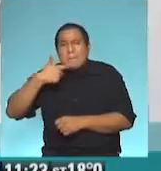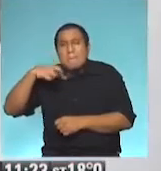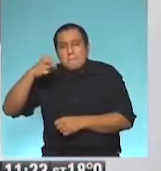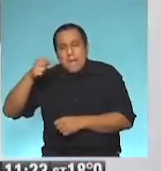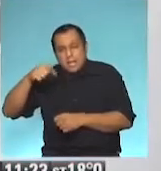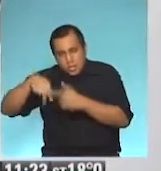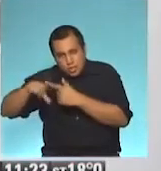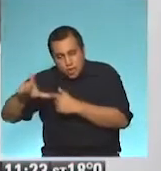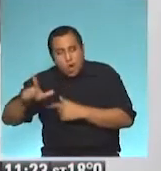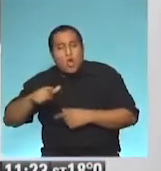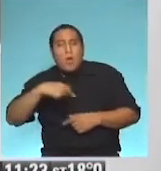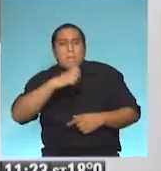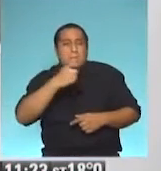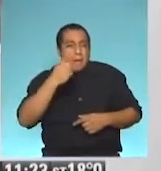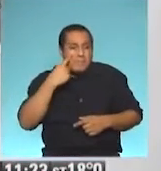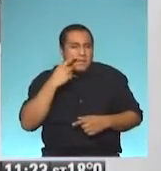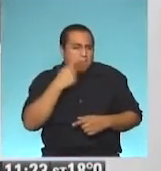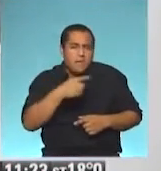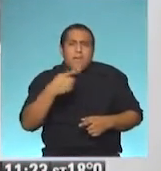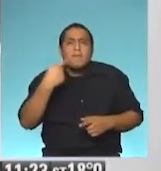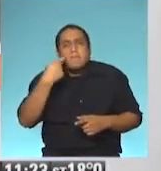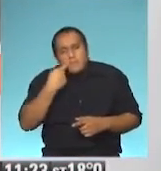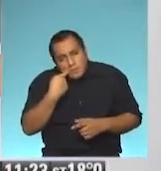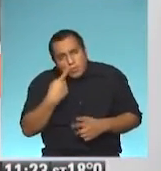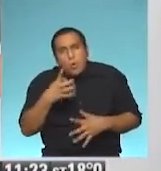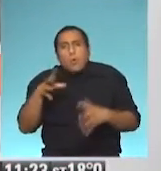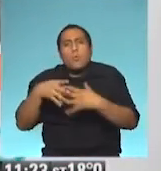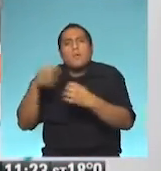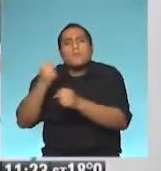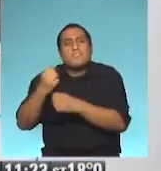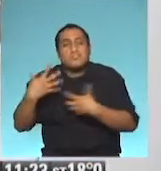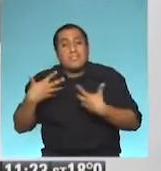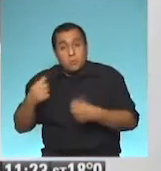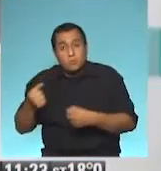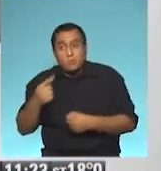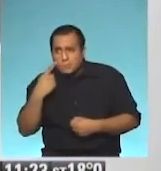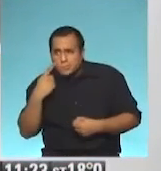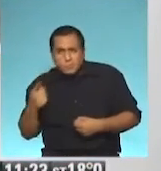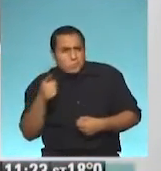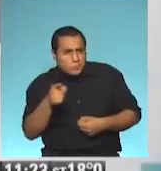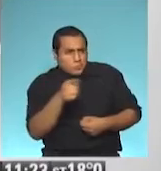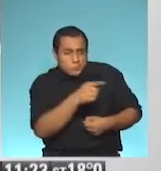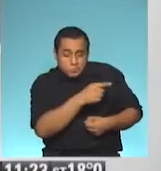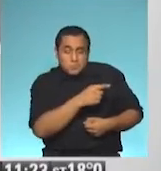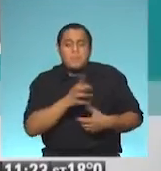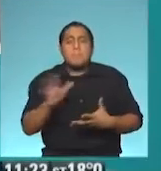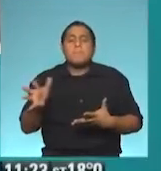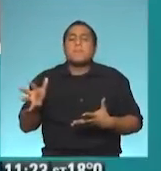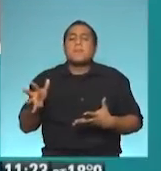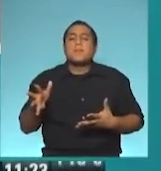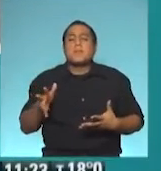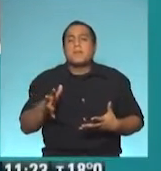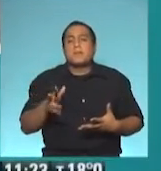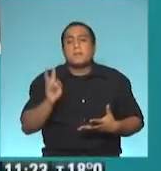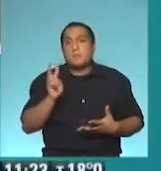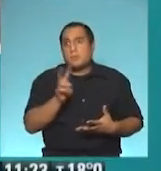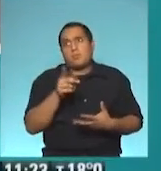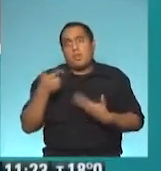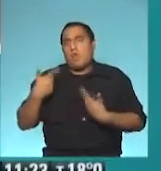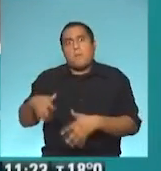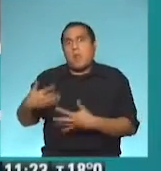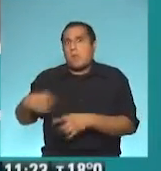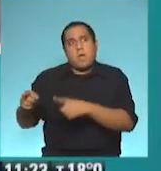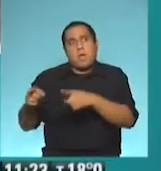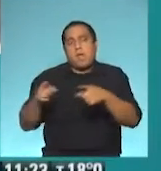esto lo vemos tanto con las personas mayores, con los trabajadores de la salud. Digo, es algo habitual, ¿no?